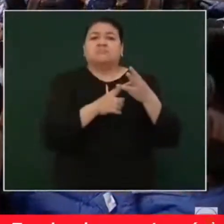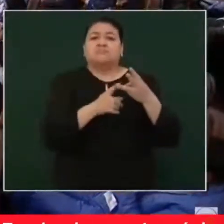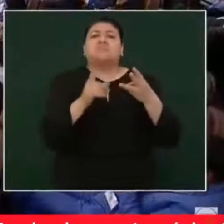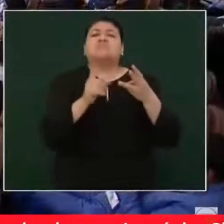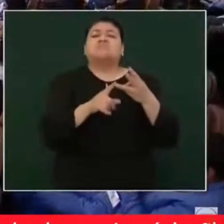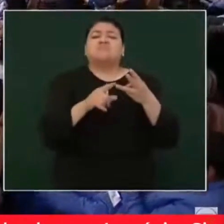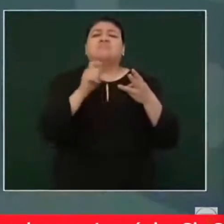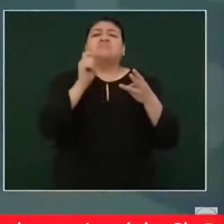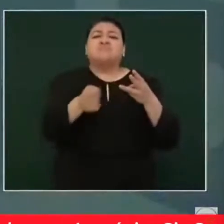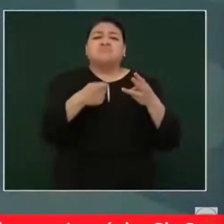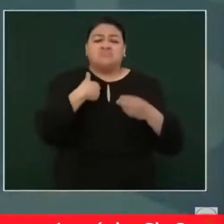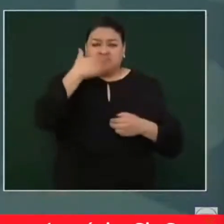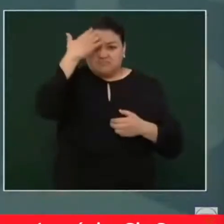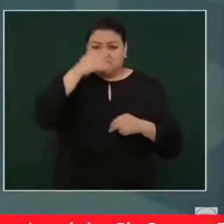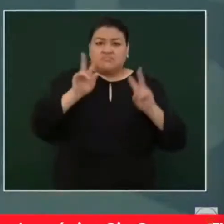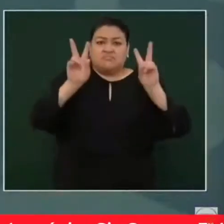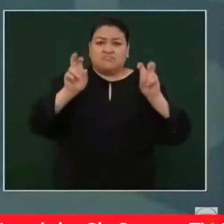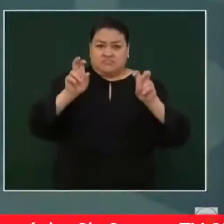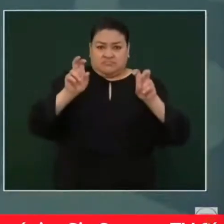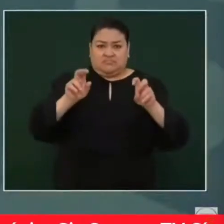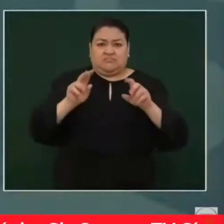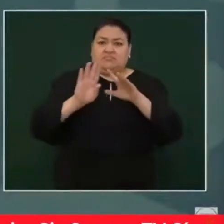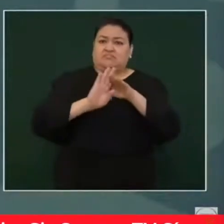política migratoria.